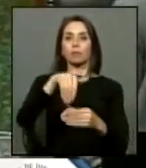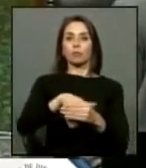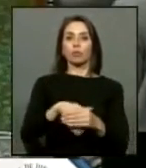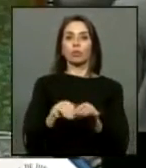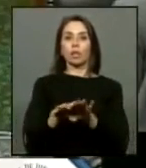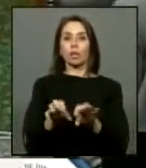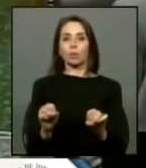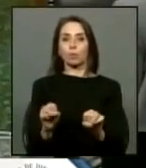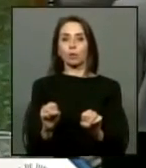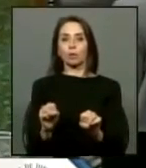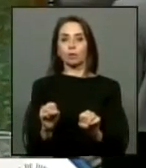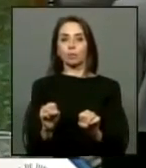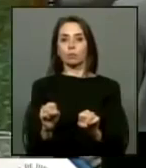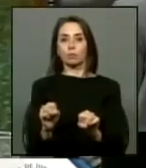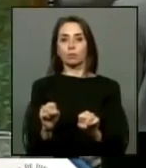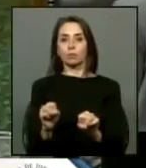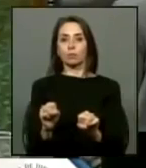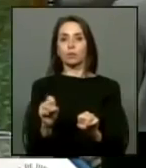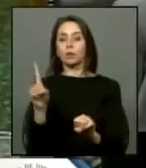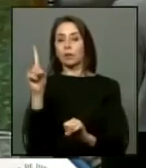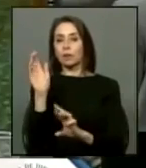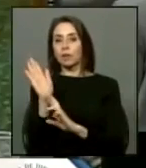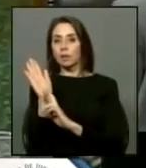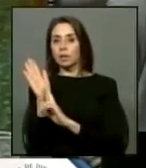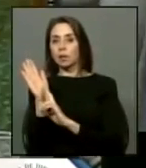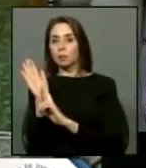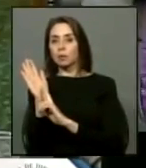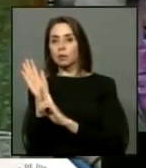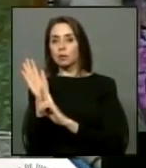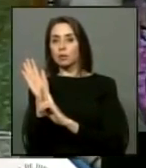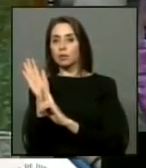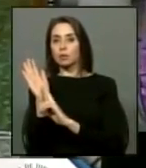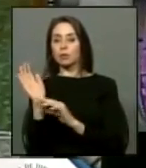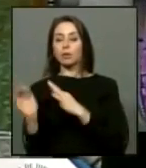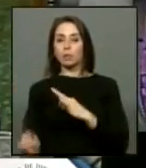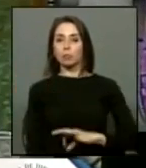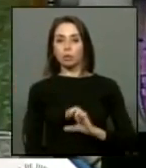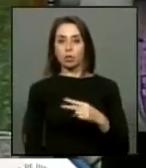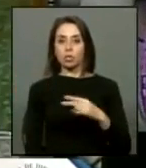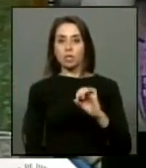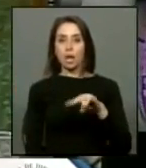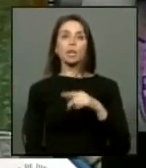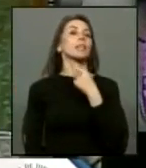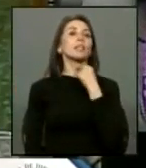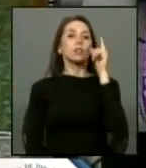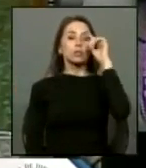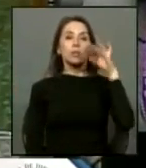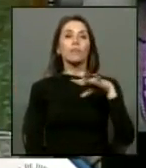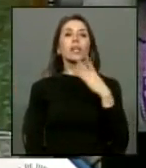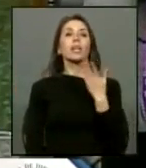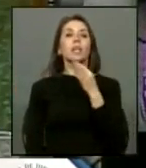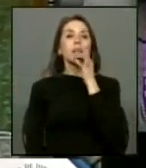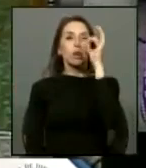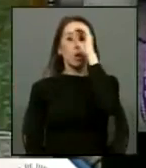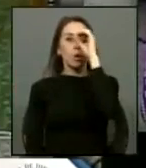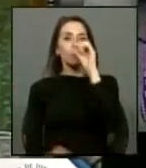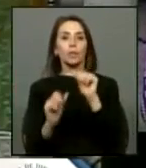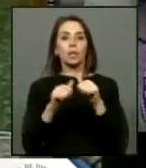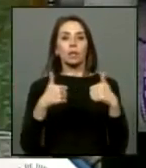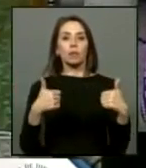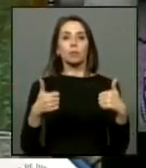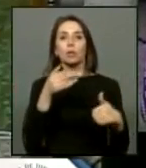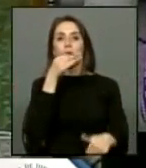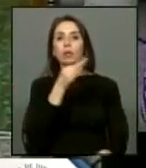resolución 3 asunto reglamento diputado señor Chahín no solamente me gustaría saber cuál es el pronunciamiento de la mesa respecto al